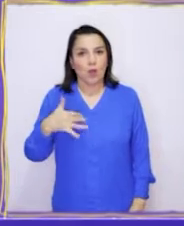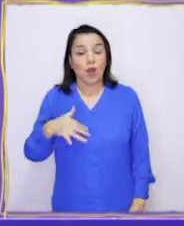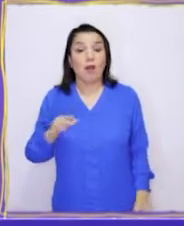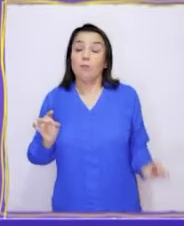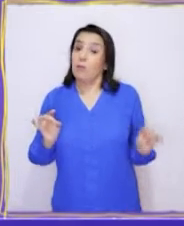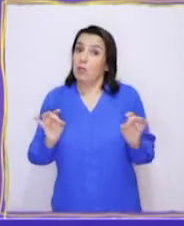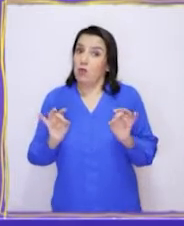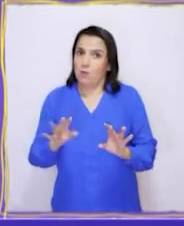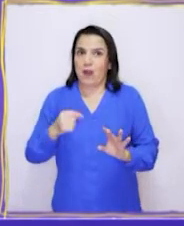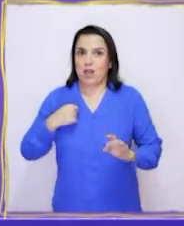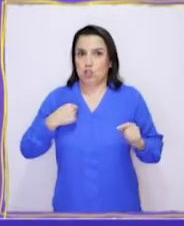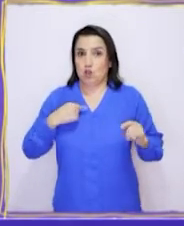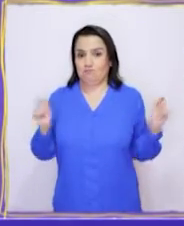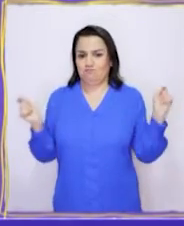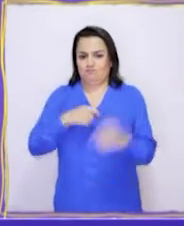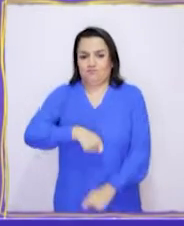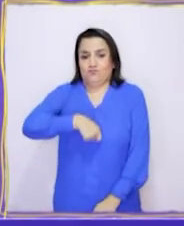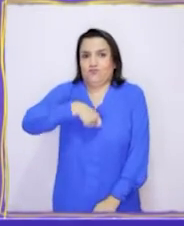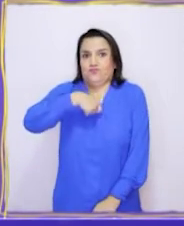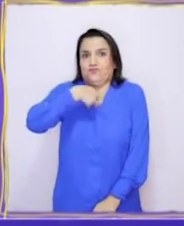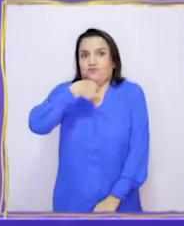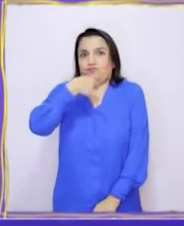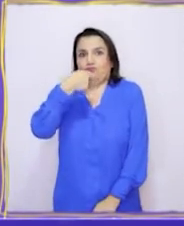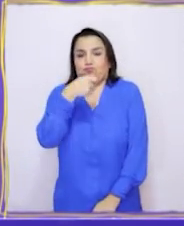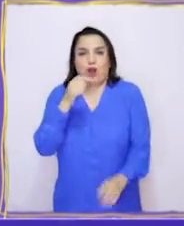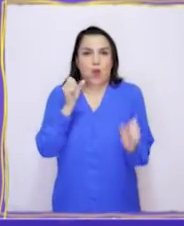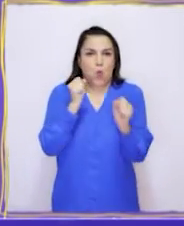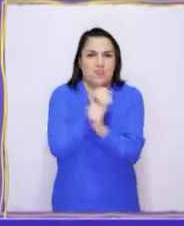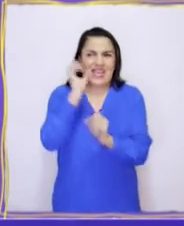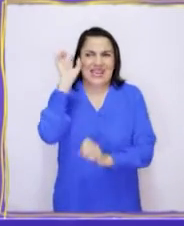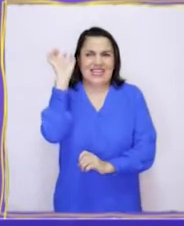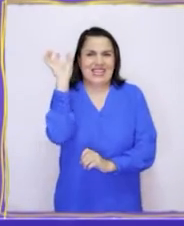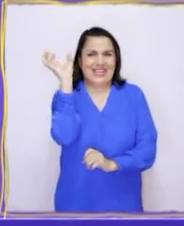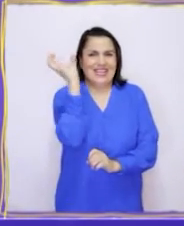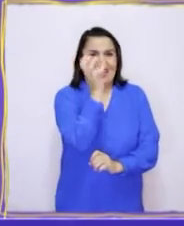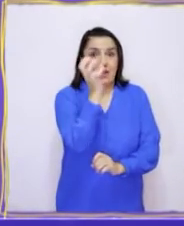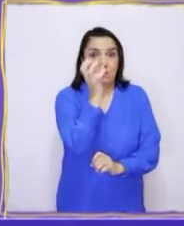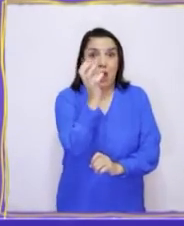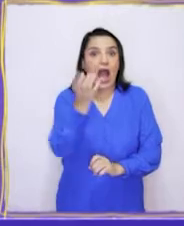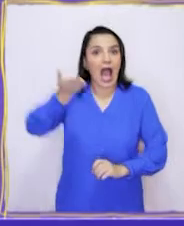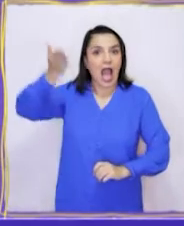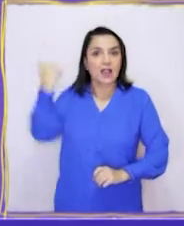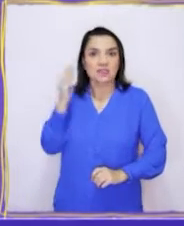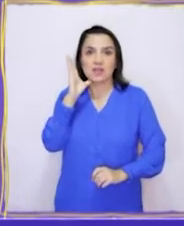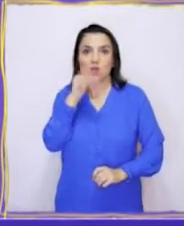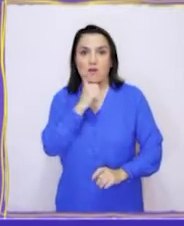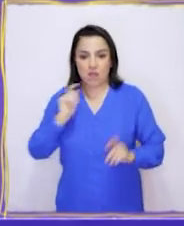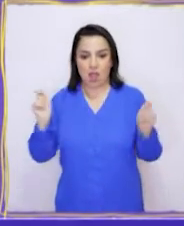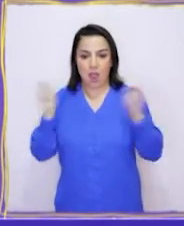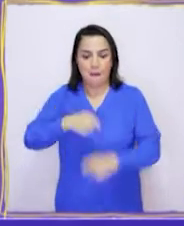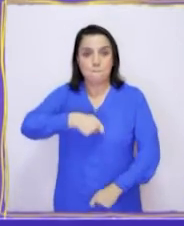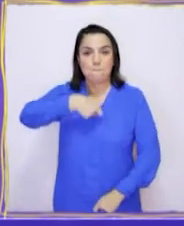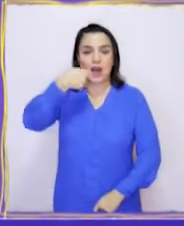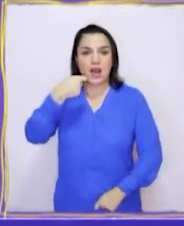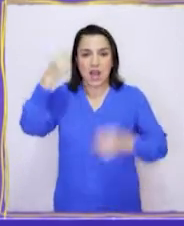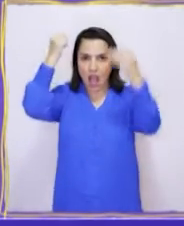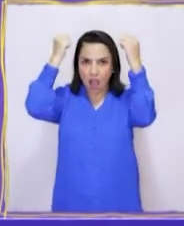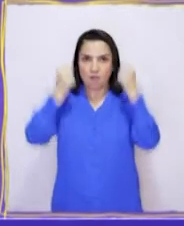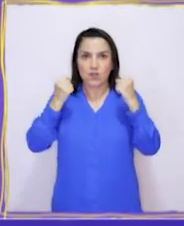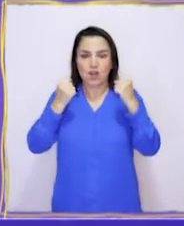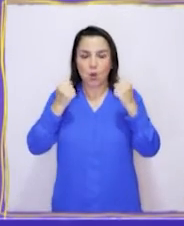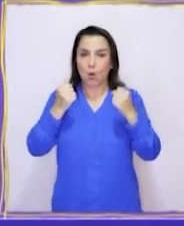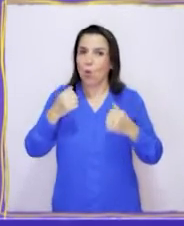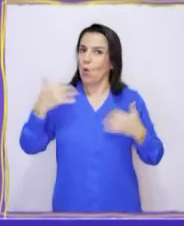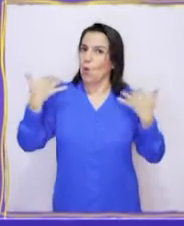Menos mal que ibas bien abrigada, ya que poder resistir ese clima sin las parcas y abrigos de hoy en día realmente